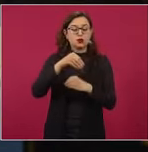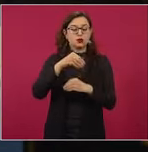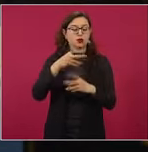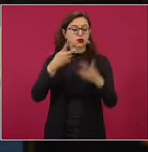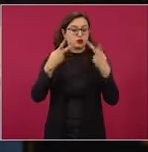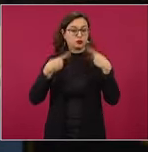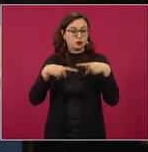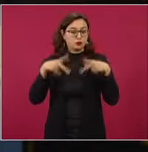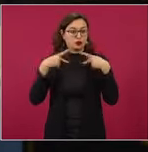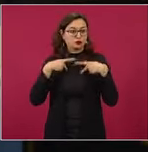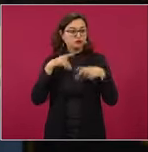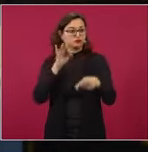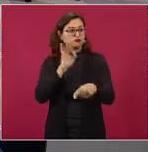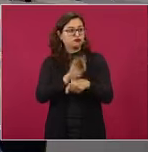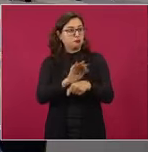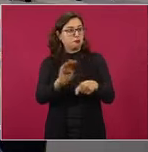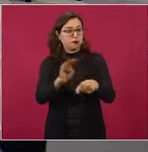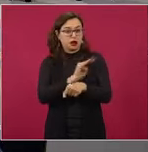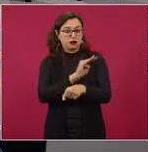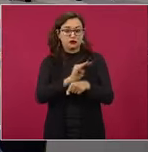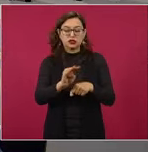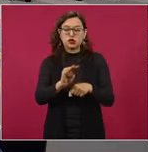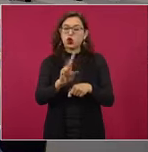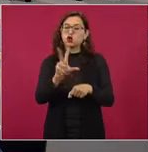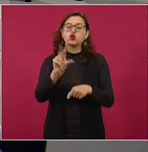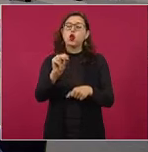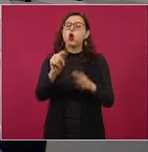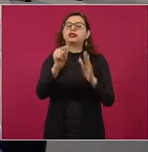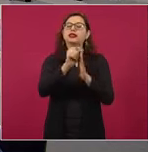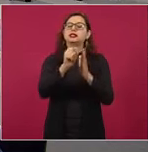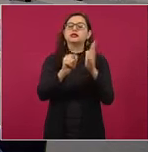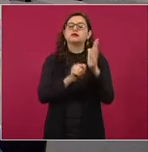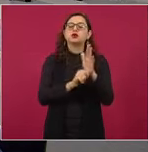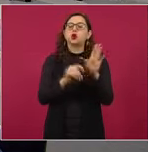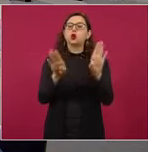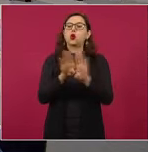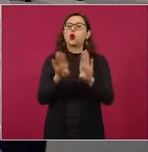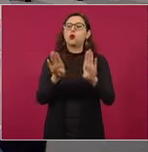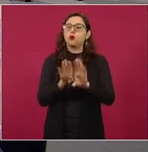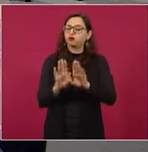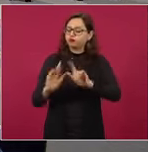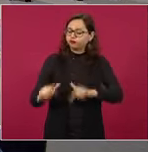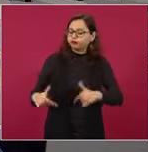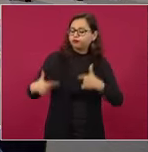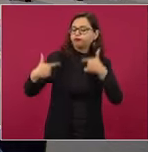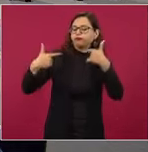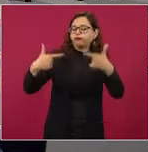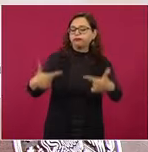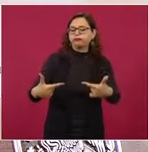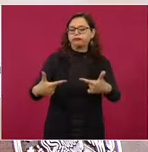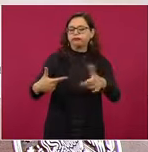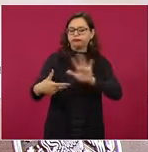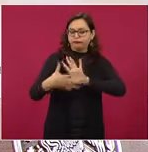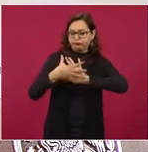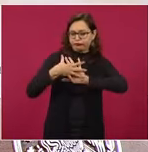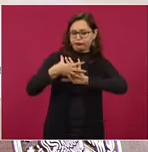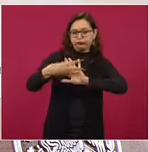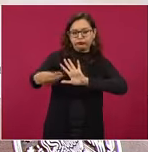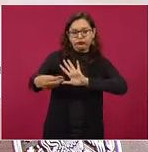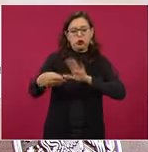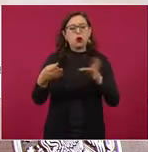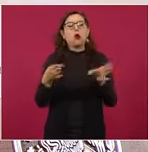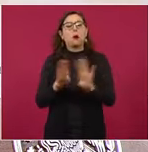para la sociedad y lo social? Esa sería mi primera pregunta. Pues yo creo que lo he dicho en otras